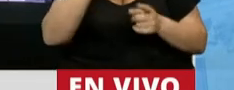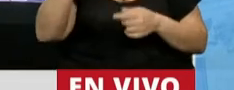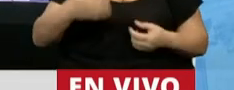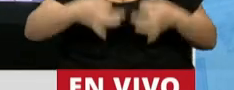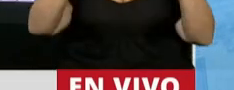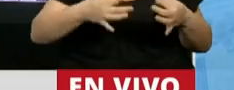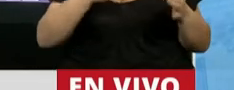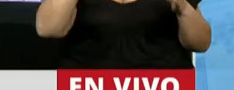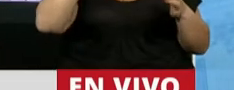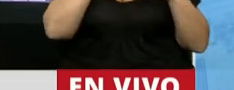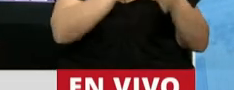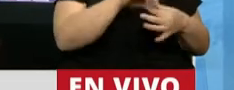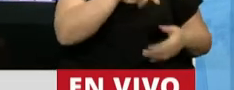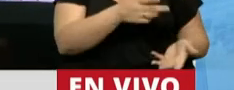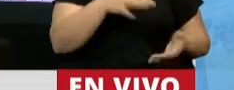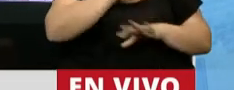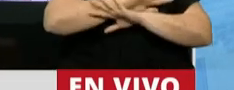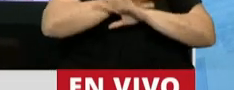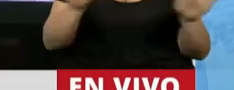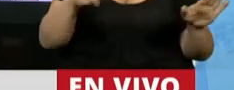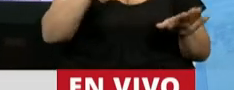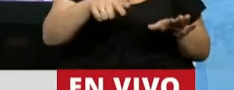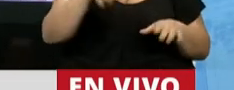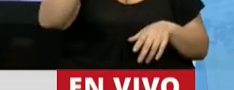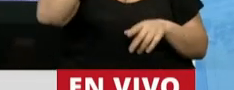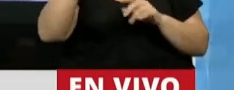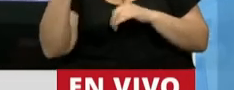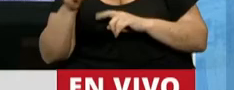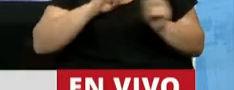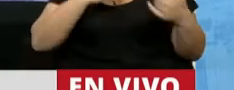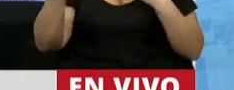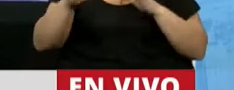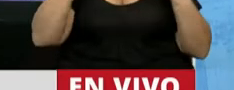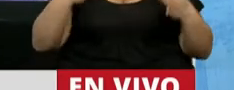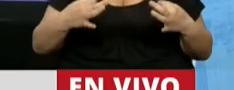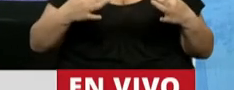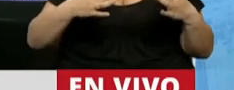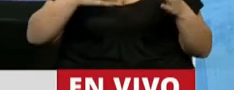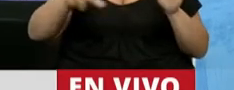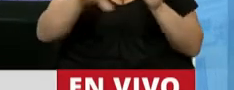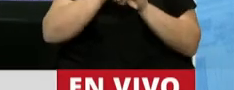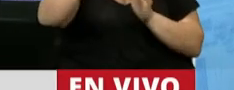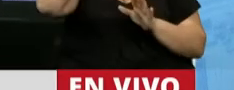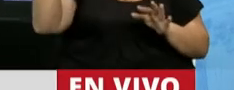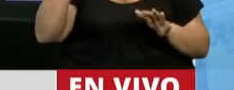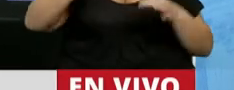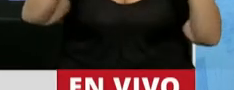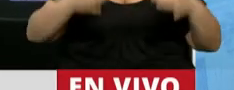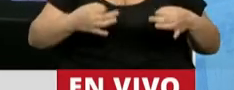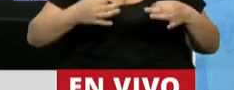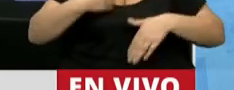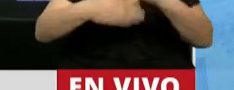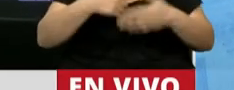para reafirmar su vigencia. Tenemos que abandonar, señora Presidenta, este estado de excepción y restablecer la plena vigencia del Estado del Derecho.